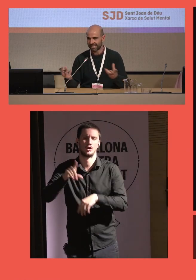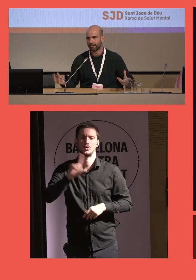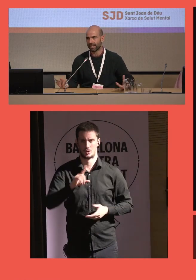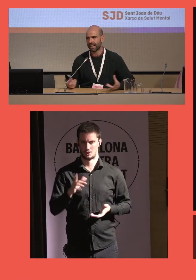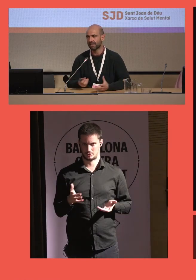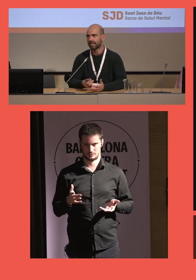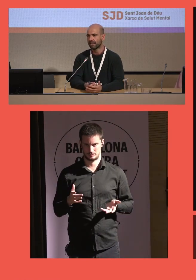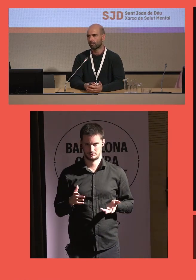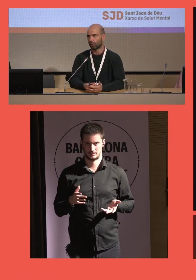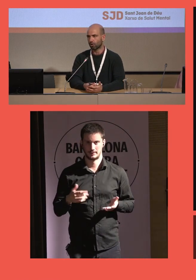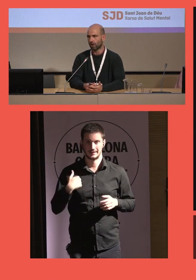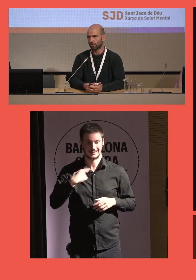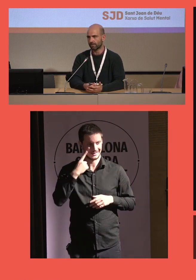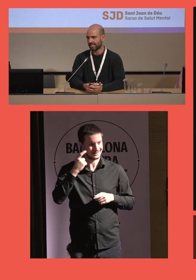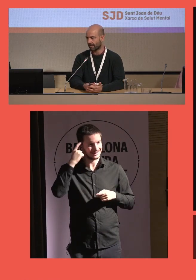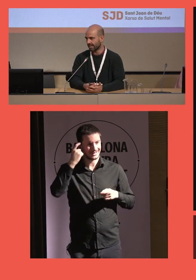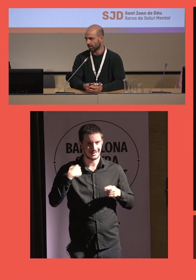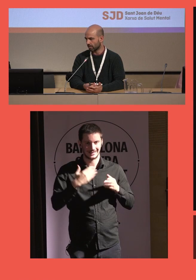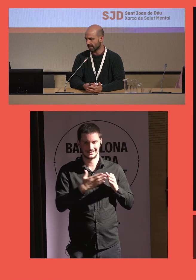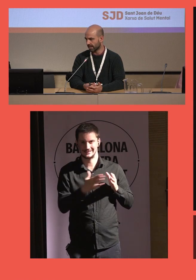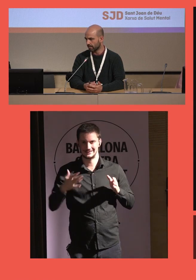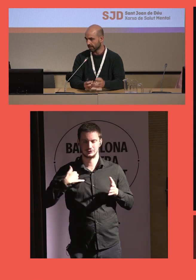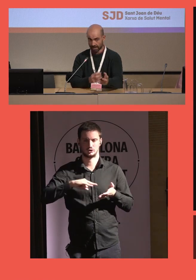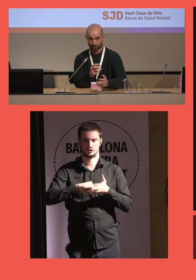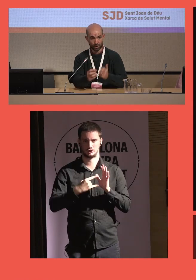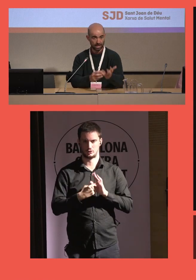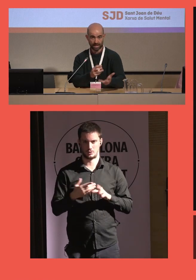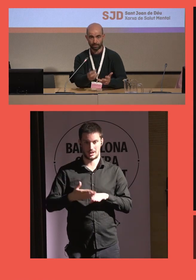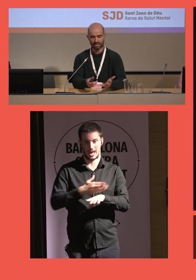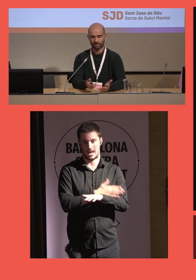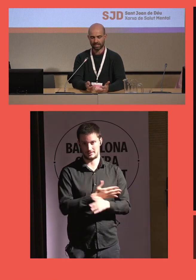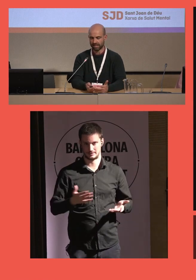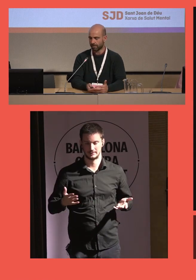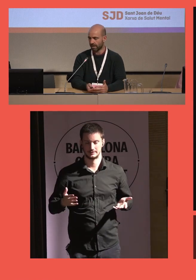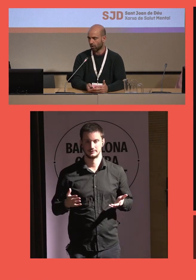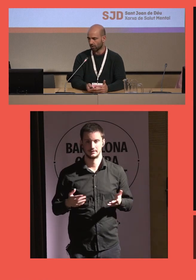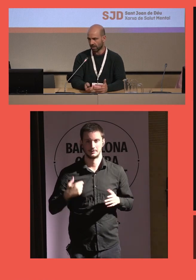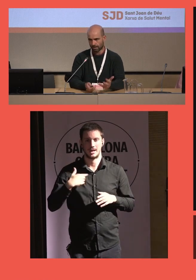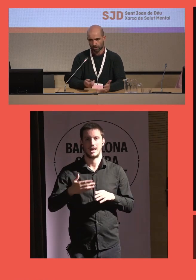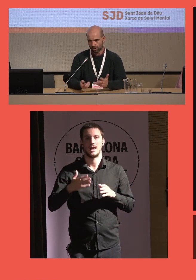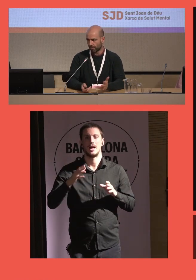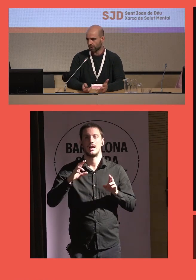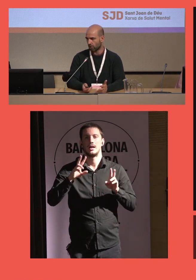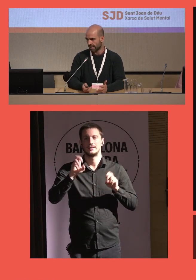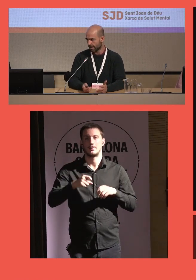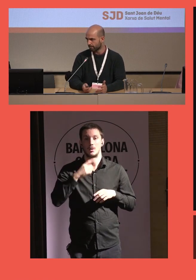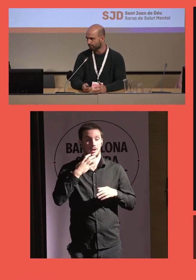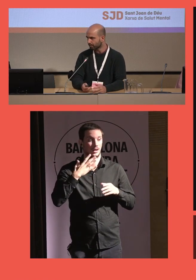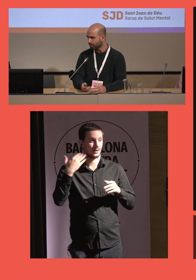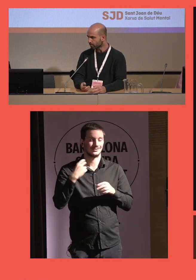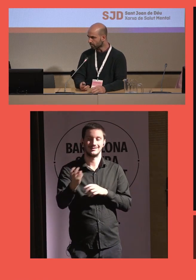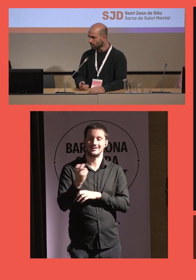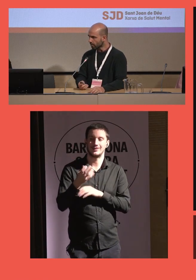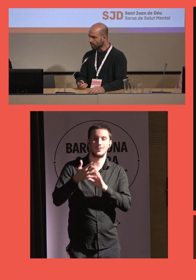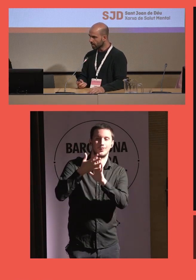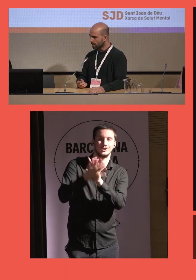difíciles de identificar por los que nos visitaban anteriormente que ya os decía que prácticamente siempre observábamos situación de soledad.